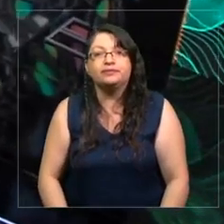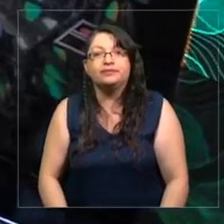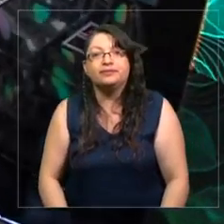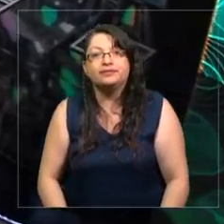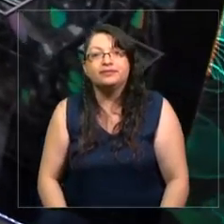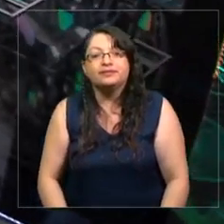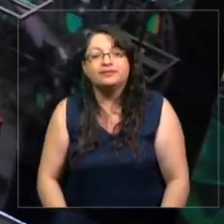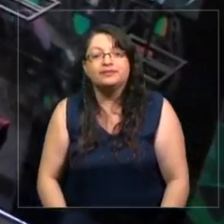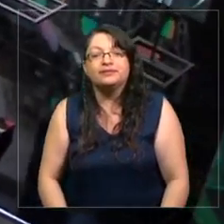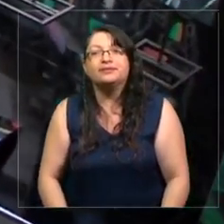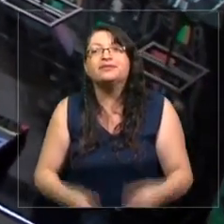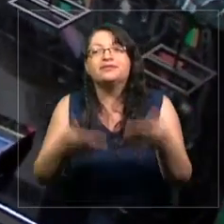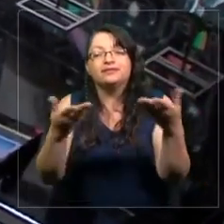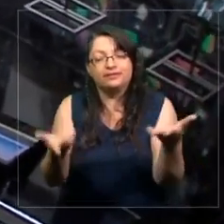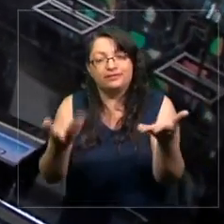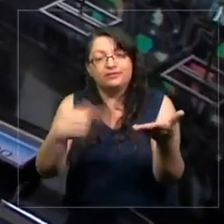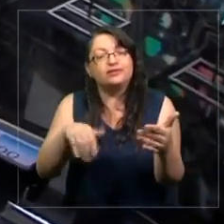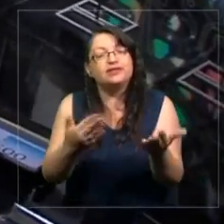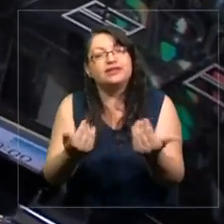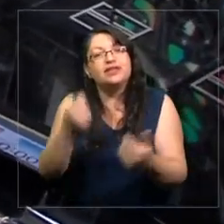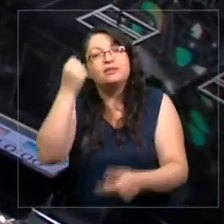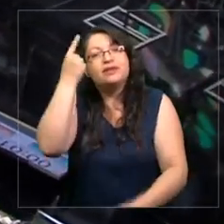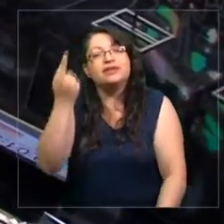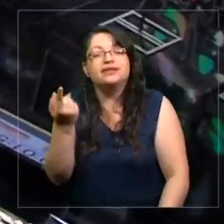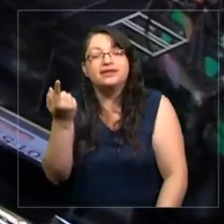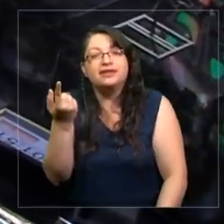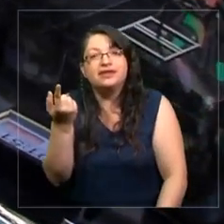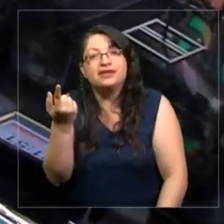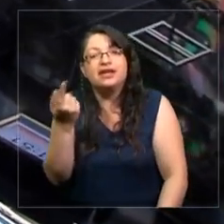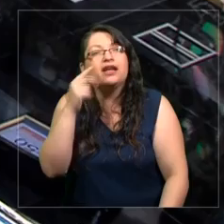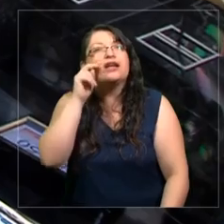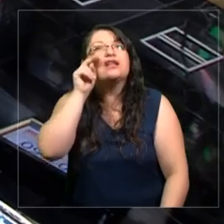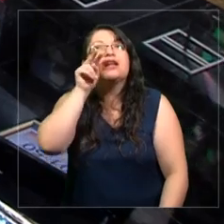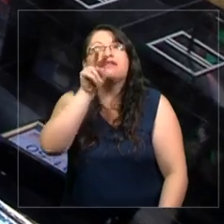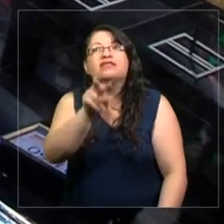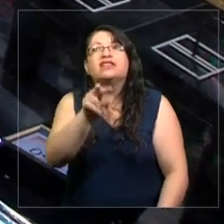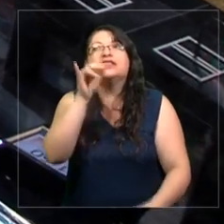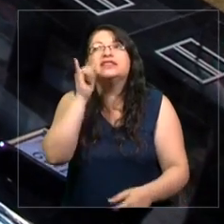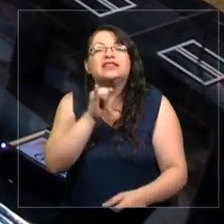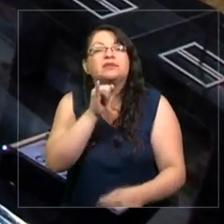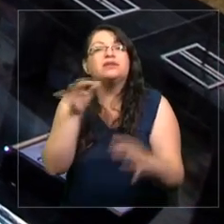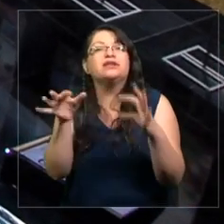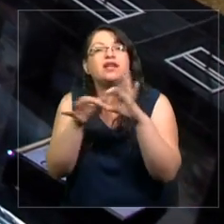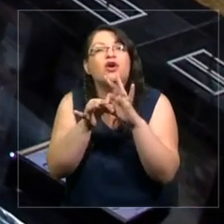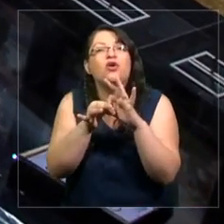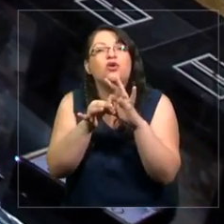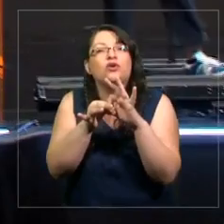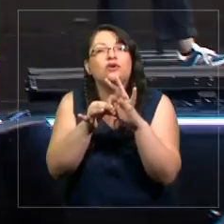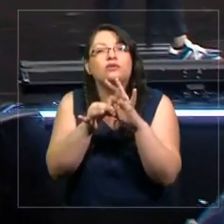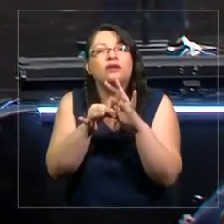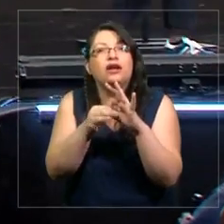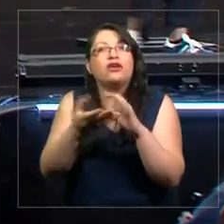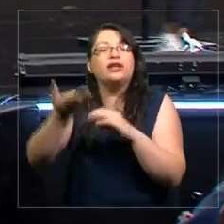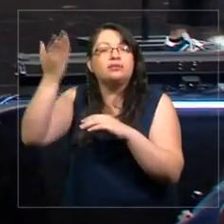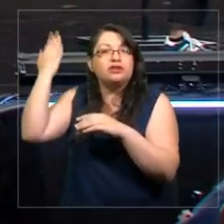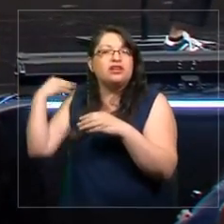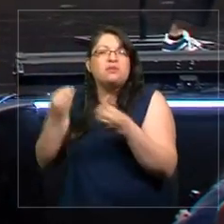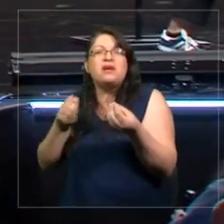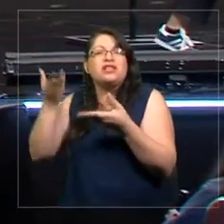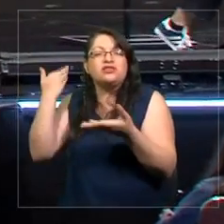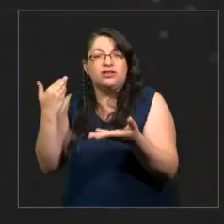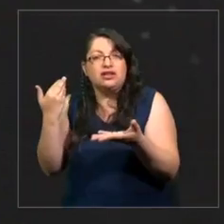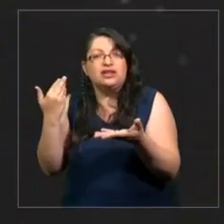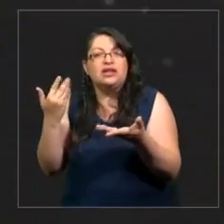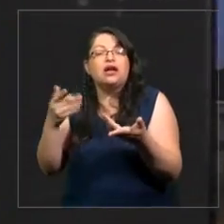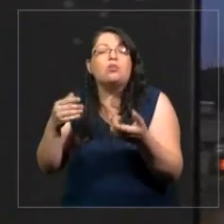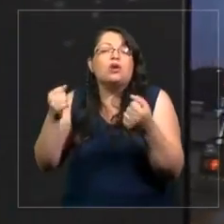Entonces, algo que tenemos que entender siempre es que la mirada está implícitamente mediada por una referencia. Siempre está mediada por una referencia. Por una referencia que